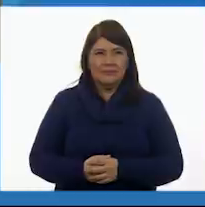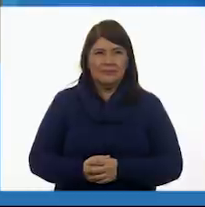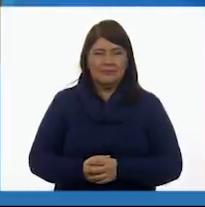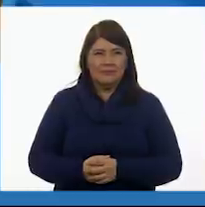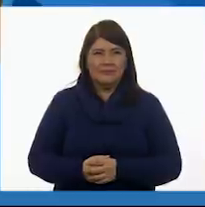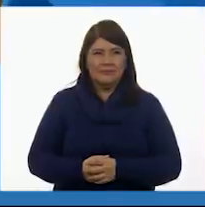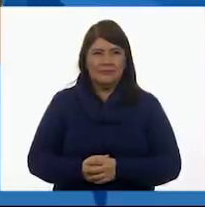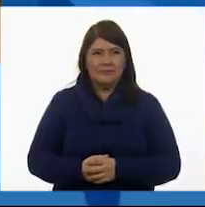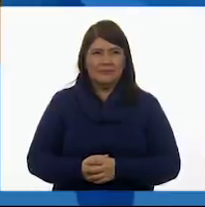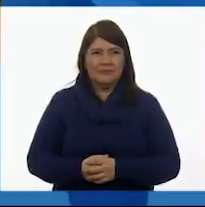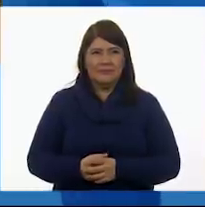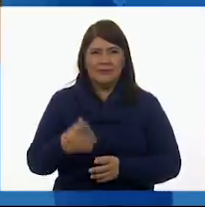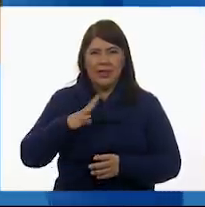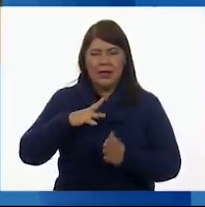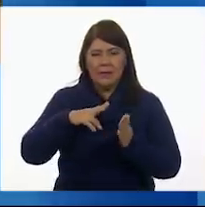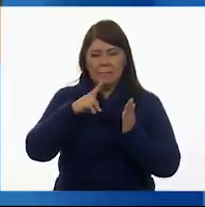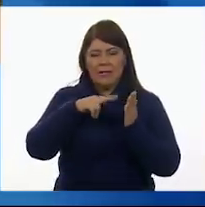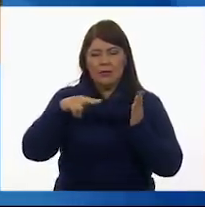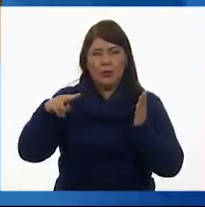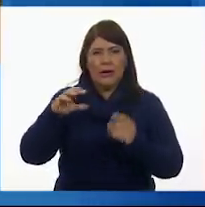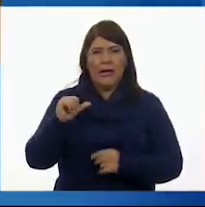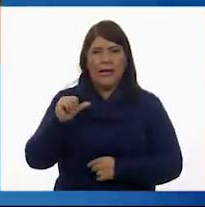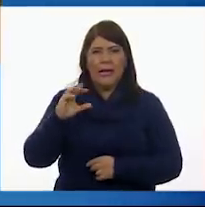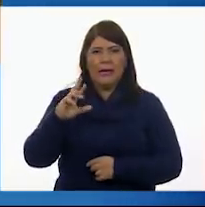Aquí tengo yo pintura acrílica.